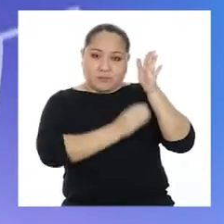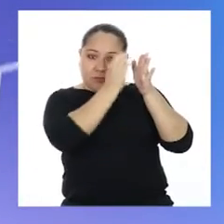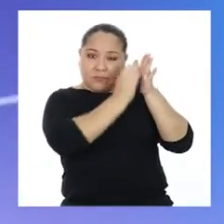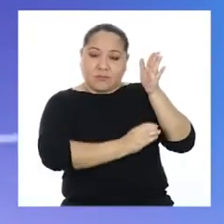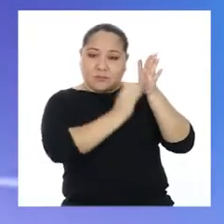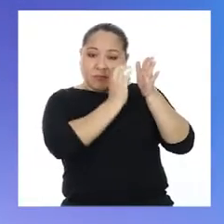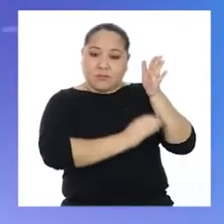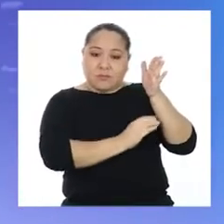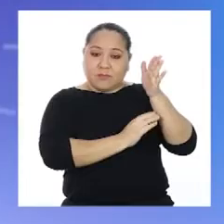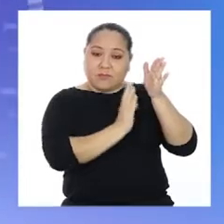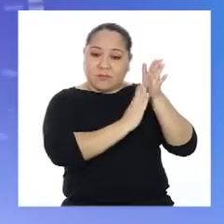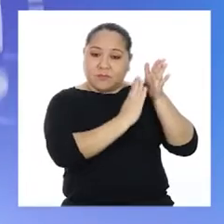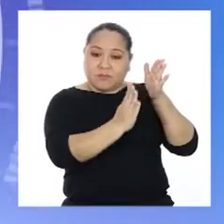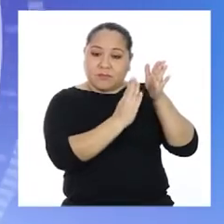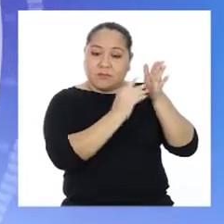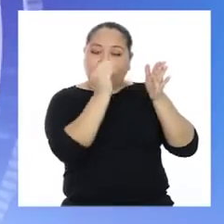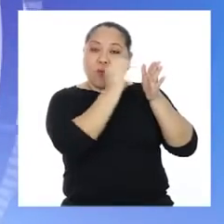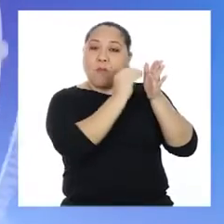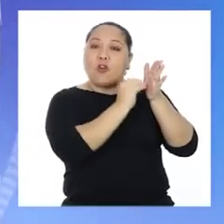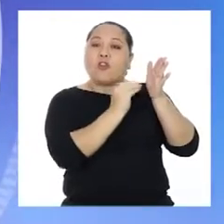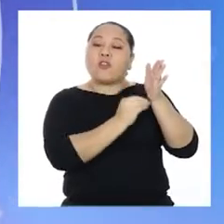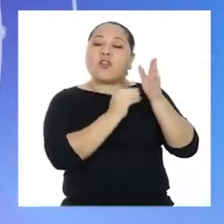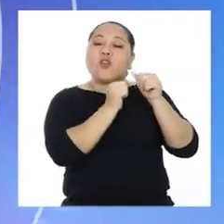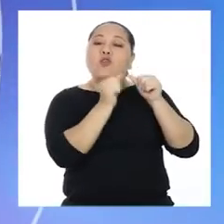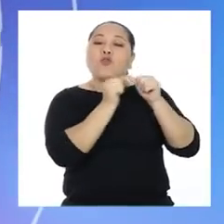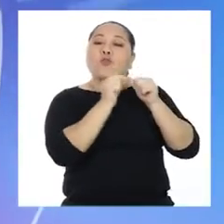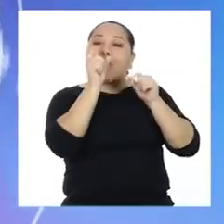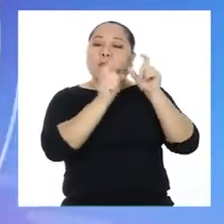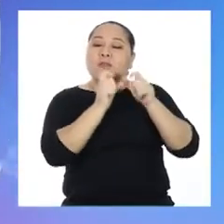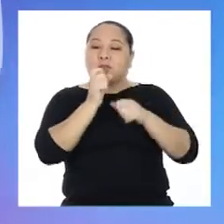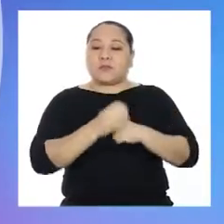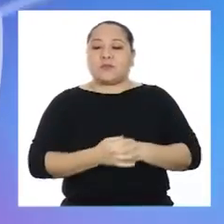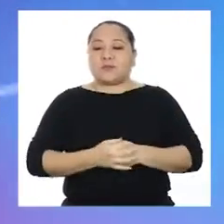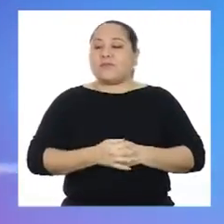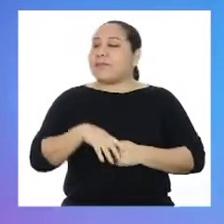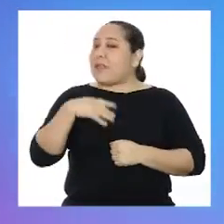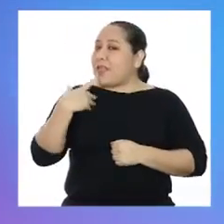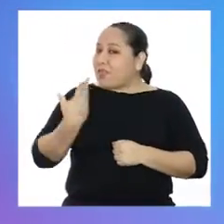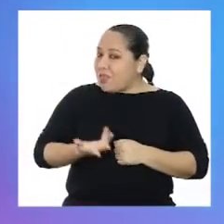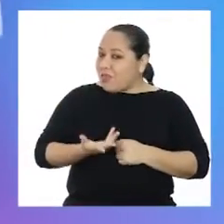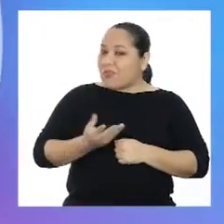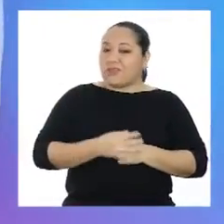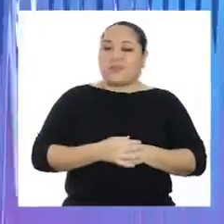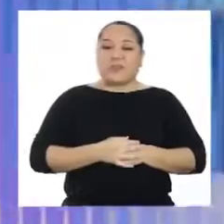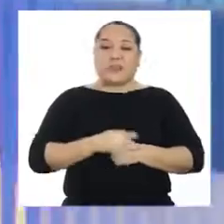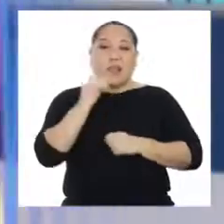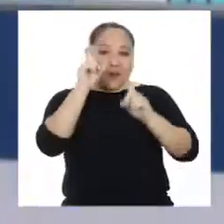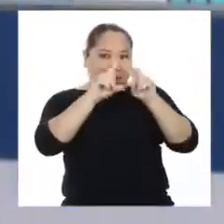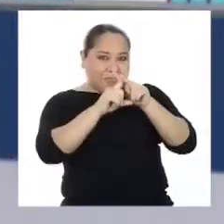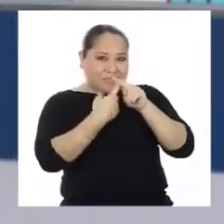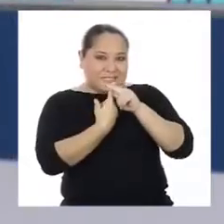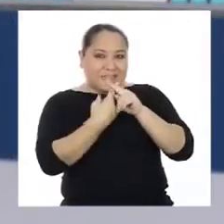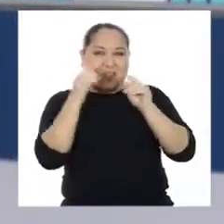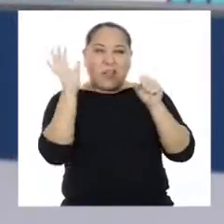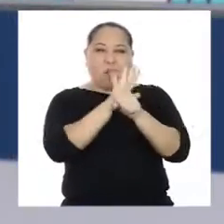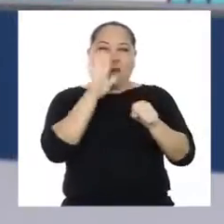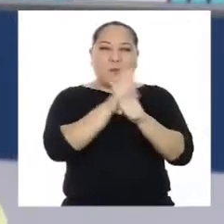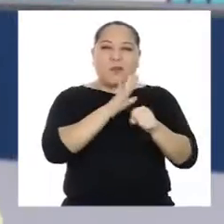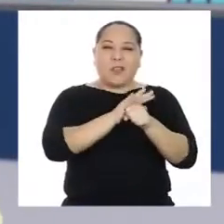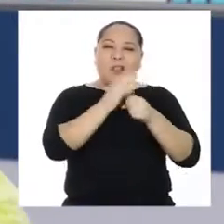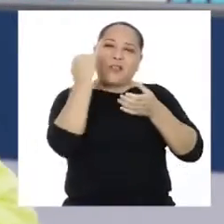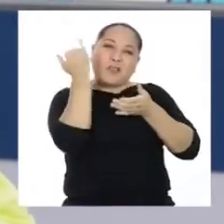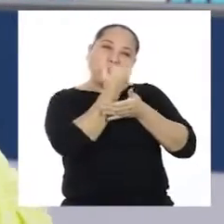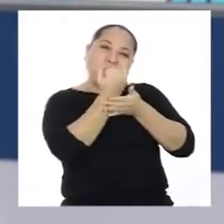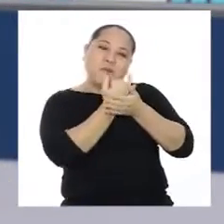vertical y en la parte horizontal se pondría la cantidad de personas. ¡Entonces, empecemos